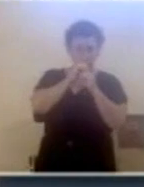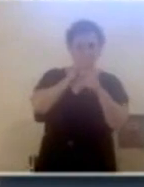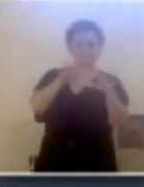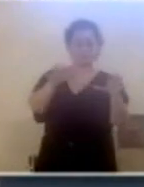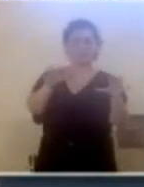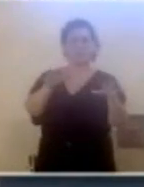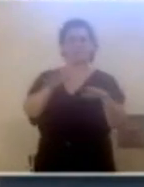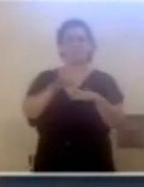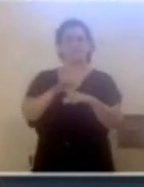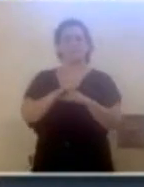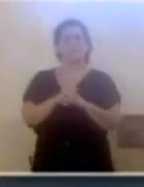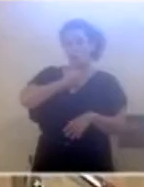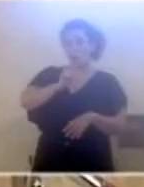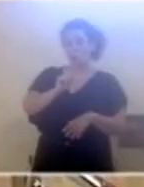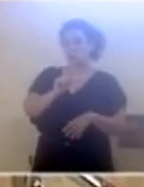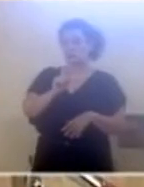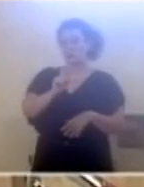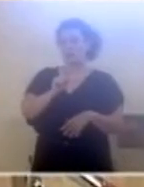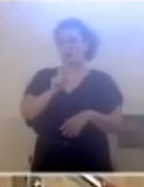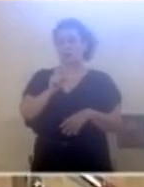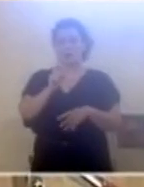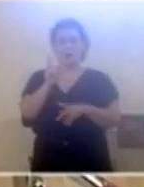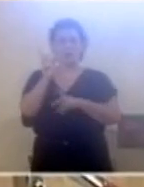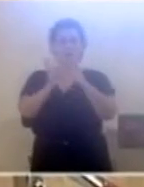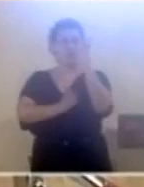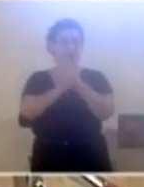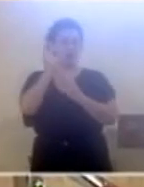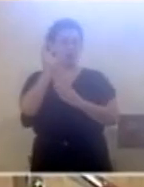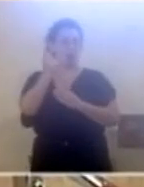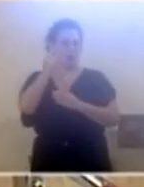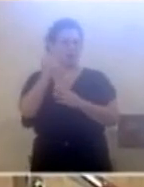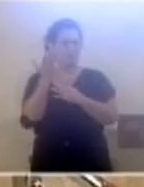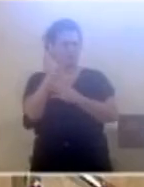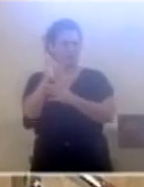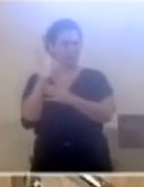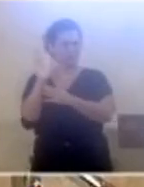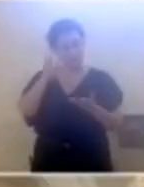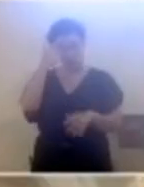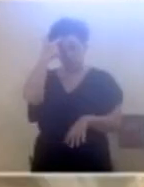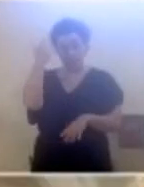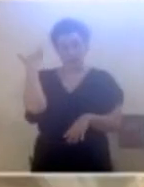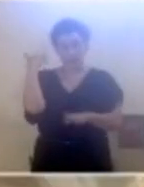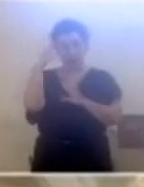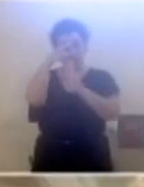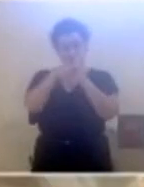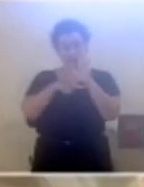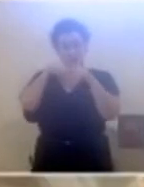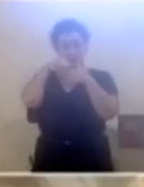tramitación y garantiza la defensa de los derechos de los ciudadanos frente a las diferentes áreas municipales.